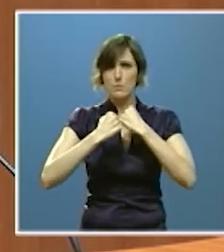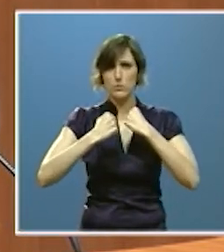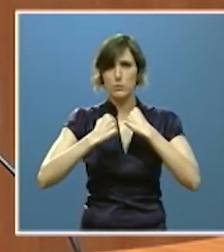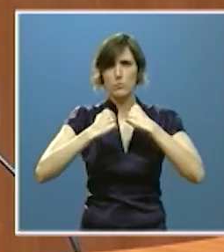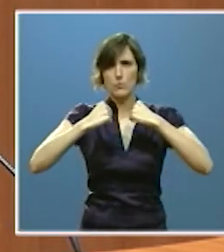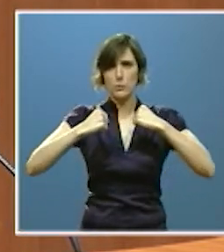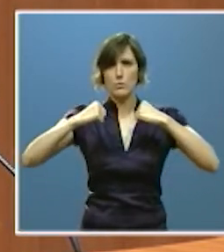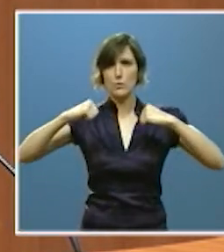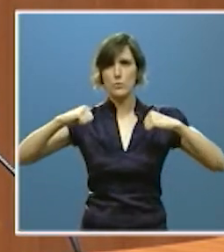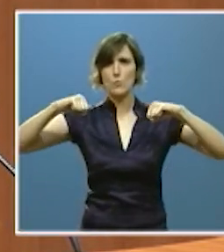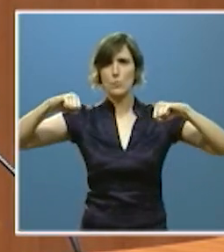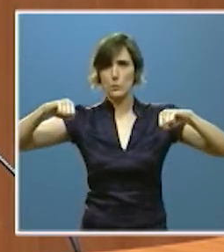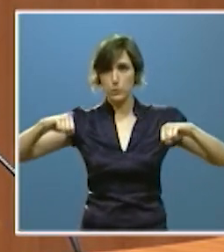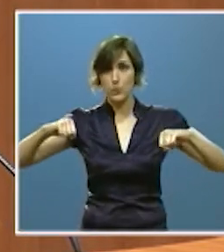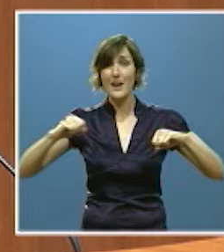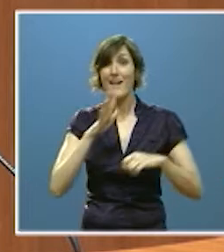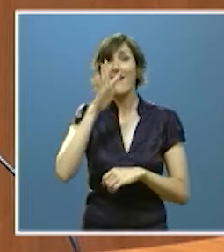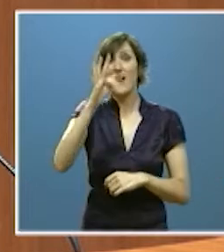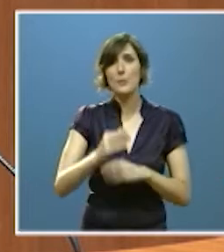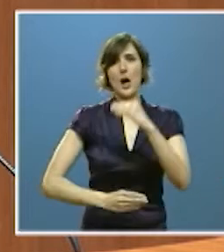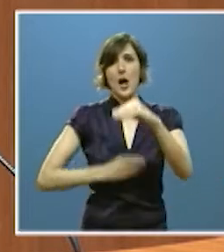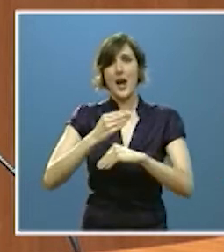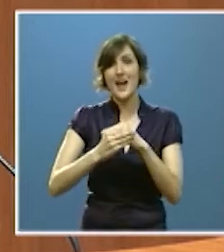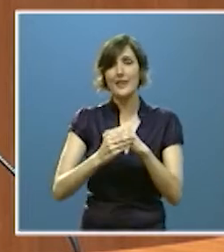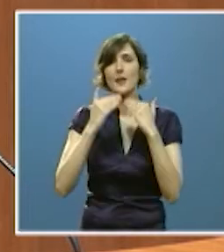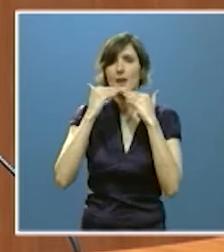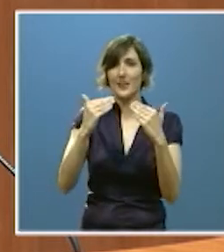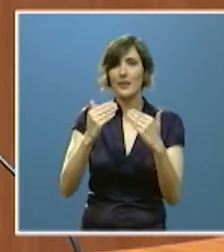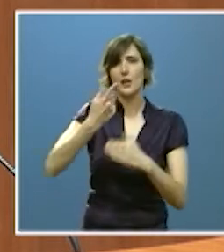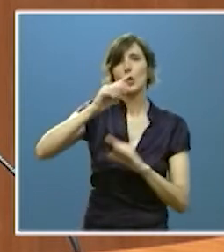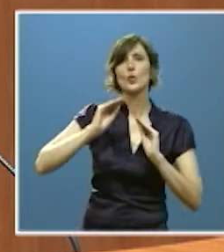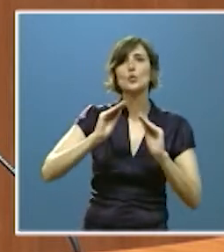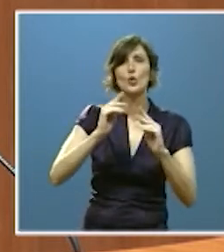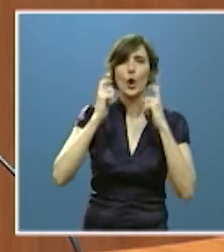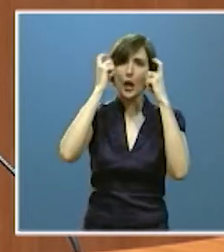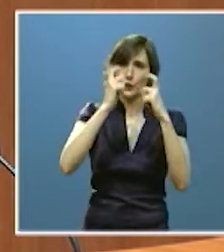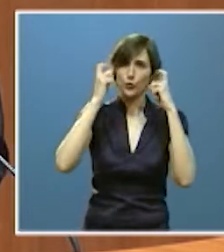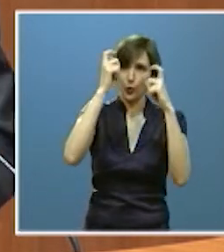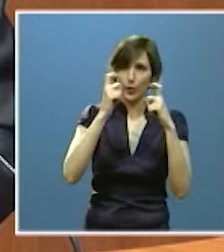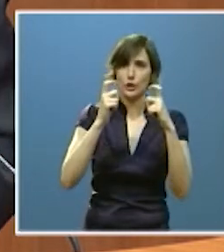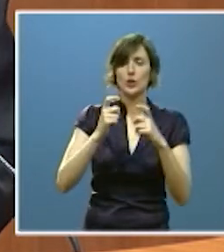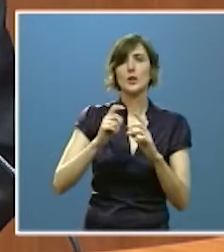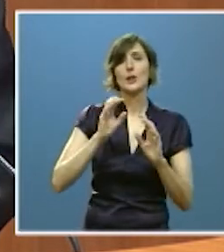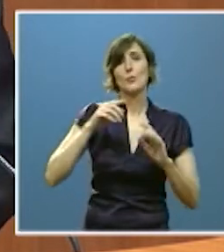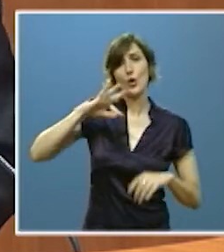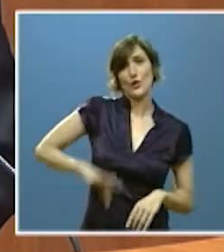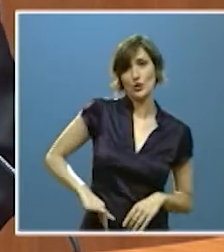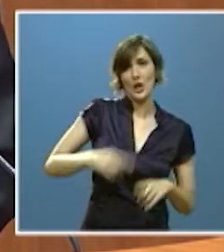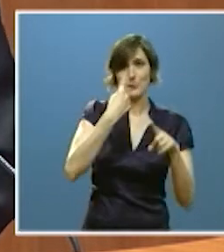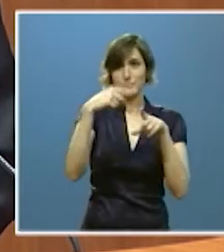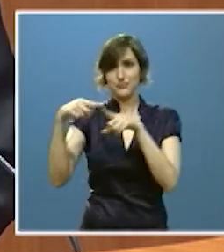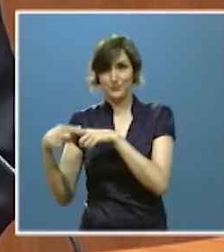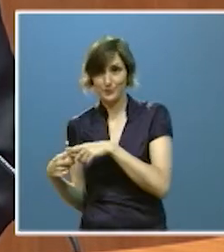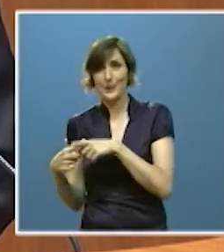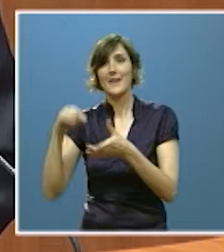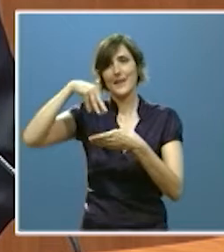se está haciendo sobre todo en base al esfuerzo de los excelentes profesionales con los que cuenta